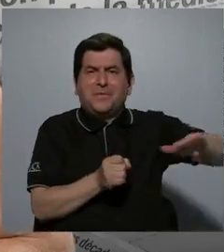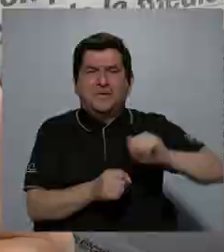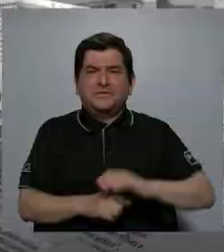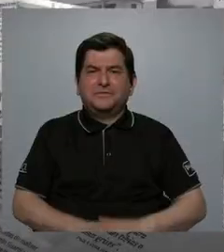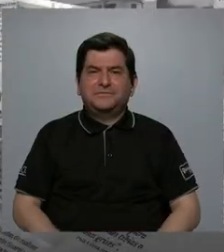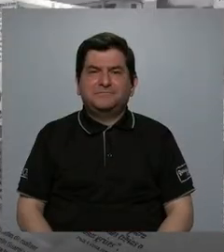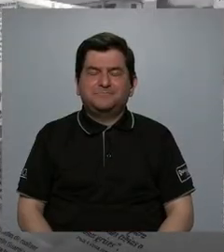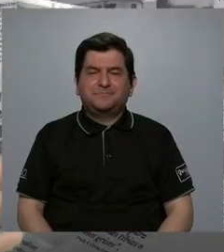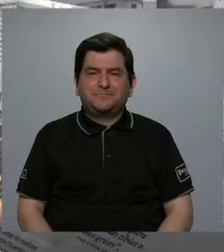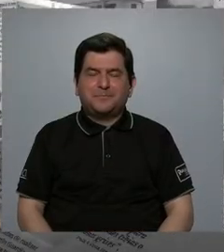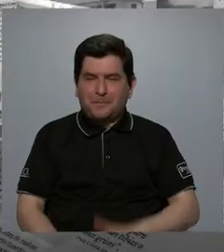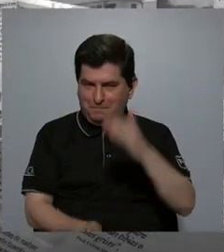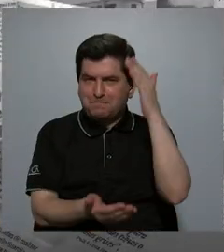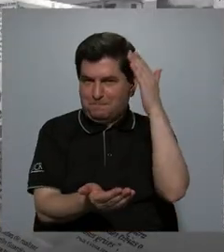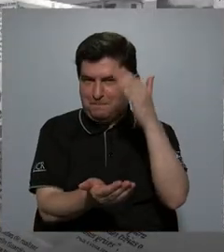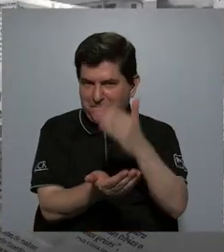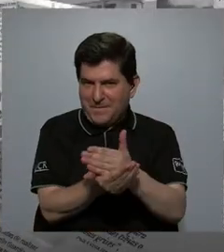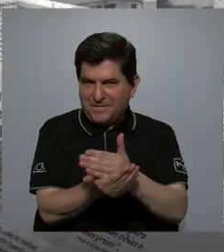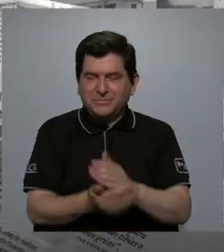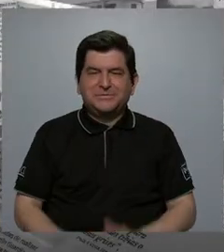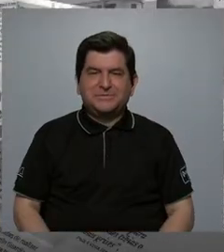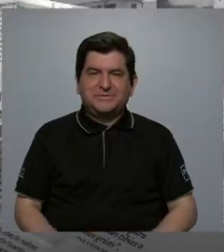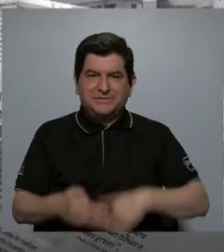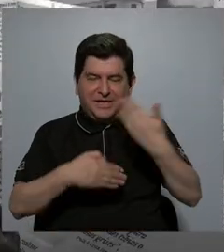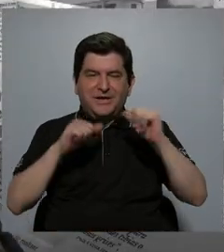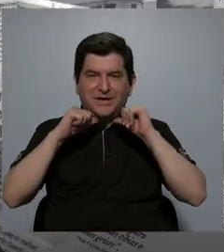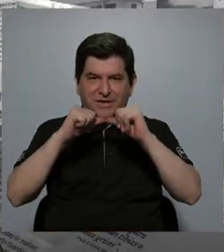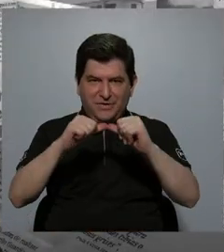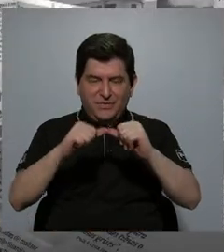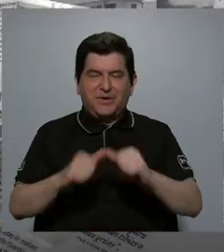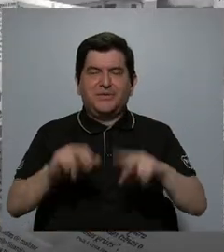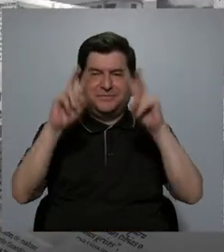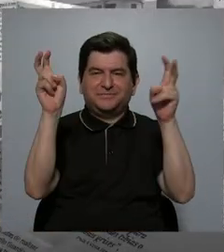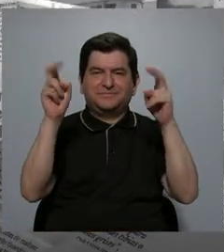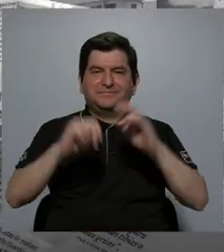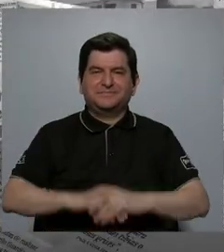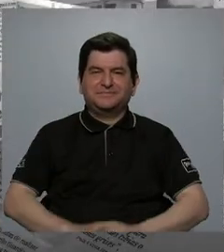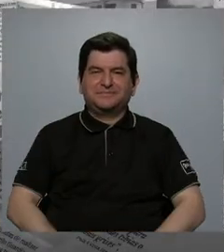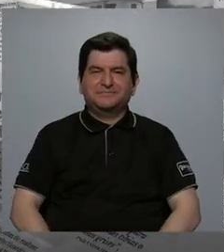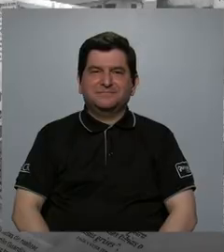¿no? Bueno, vamos a hacer otra pausa y enseguida continuamos con este tema.